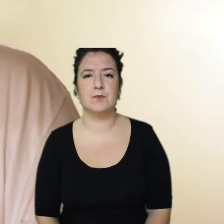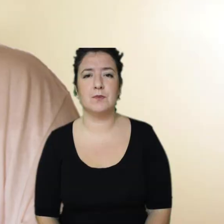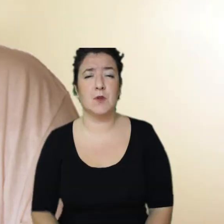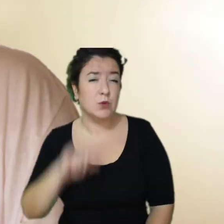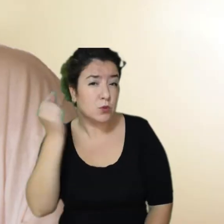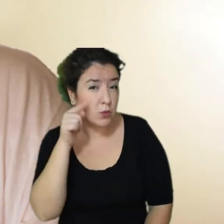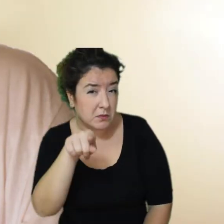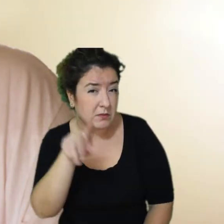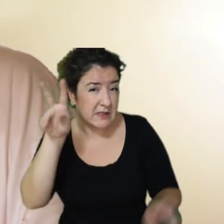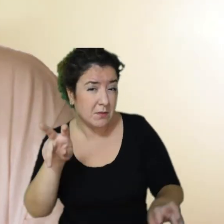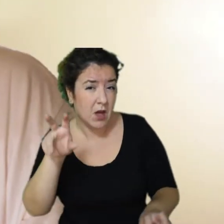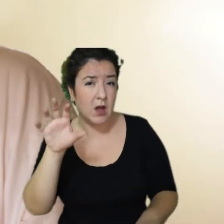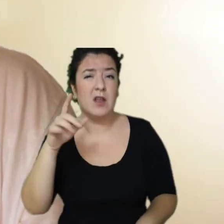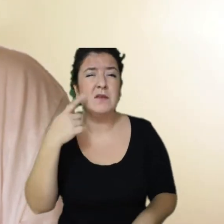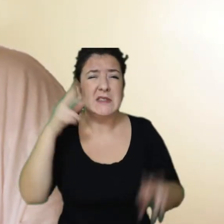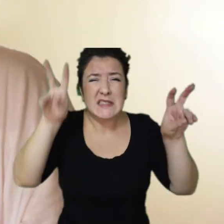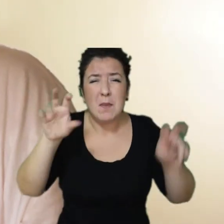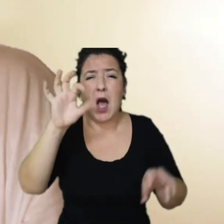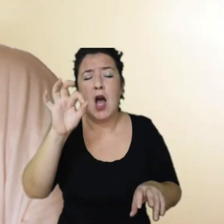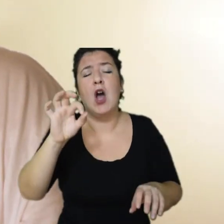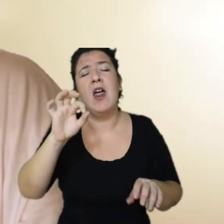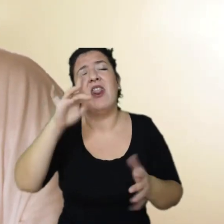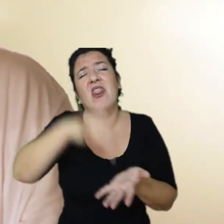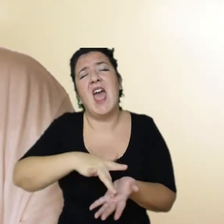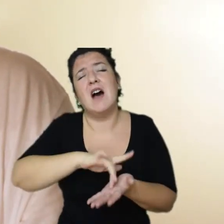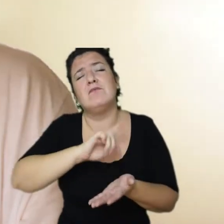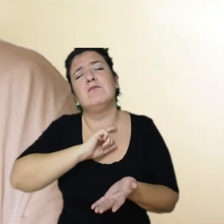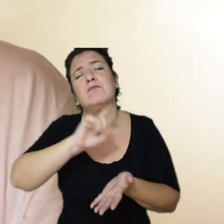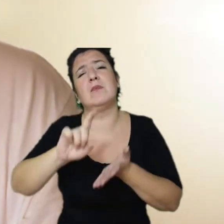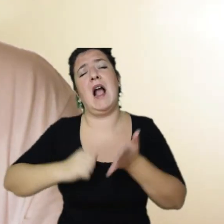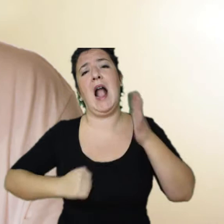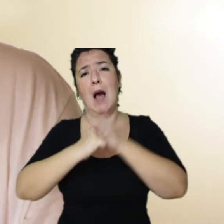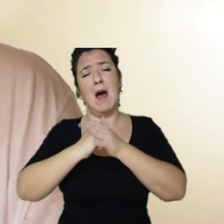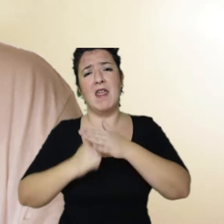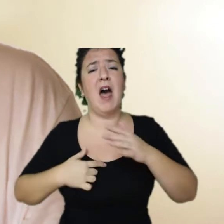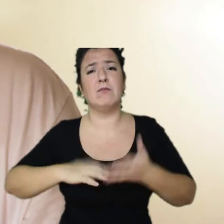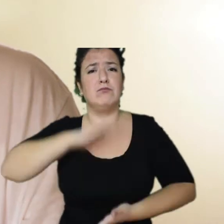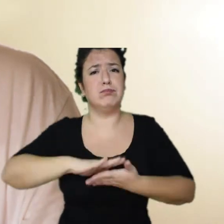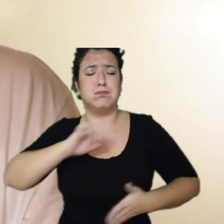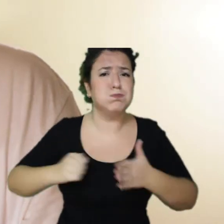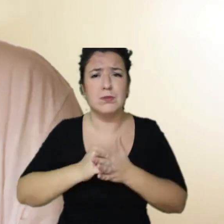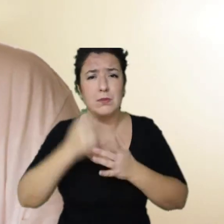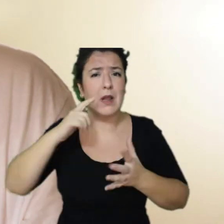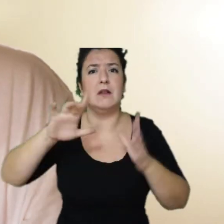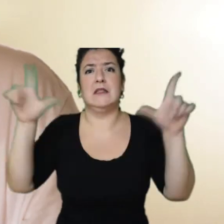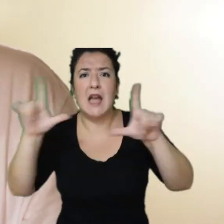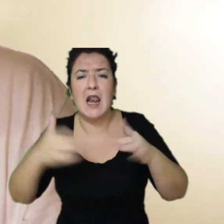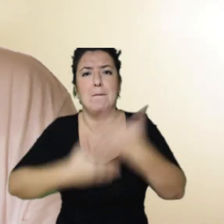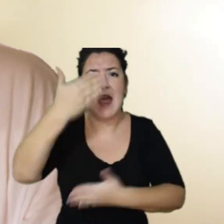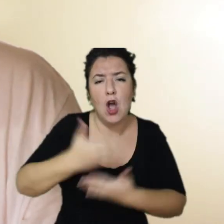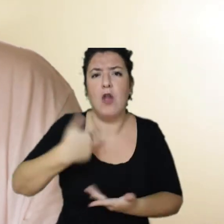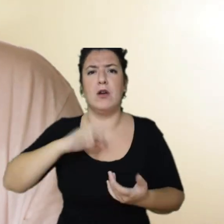¿Te suena? ¿Has escuchado algo del día de la sobrecapacidad del planeta? ¿Lo has visto? ¿Te suena? ¿Lo has visto en la tele, en los medios, en algún